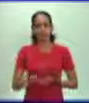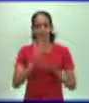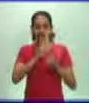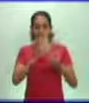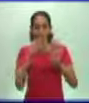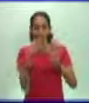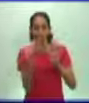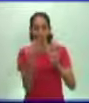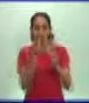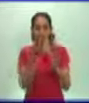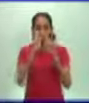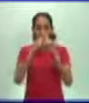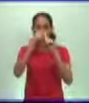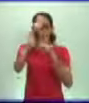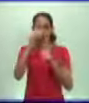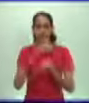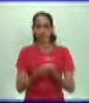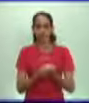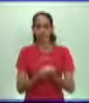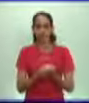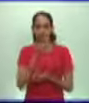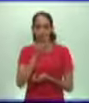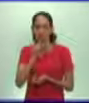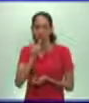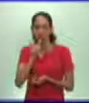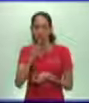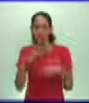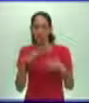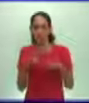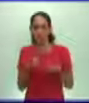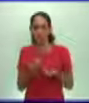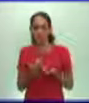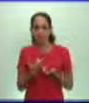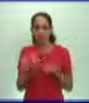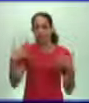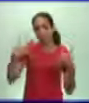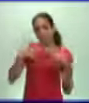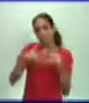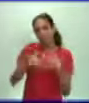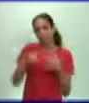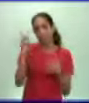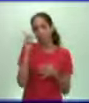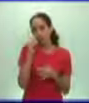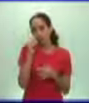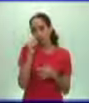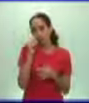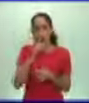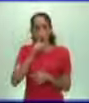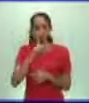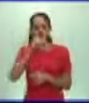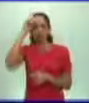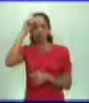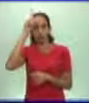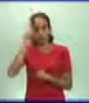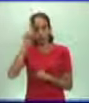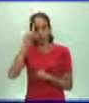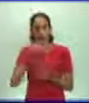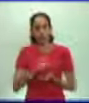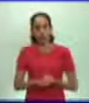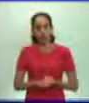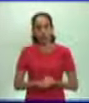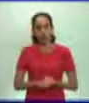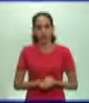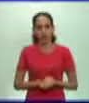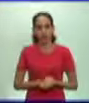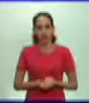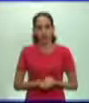y además da la posibilidad de que esa relación que debe tener el hombre con Dios, pues sea de una manera espontánea, de una manera voluntaria, y no